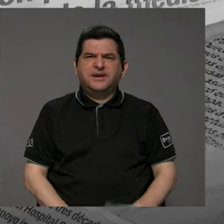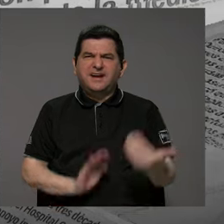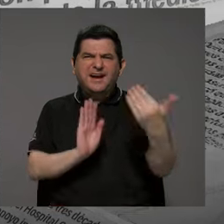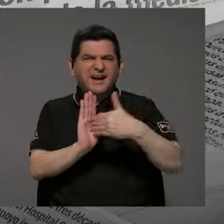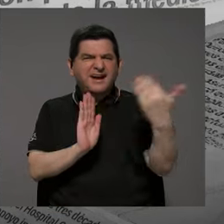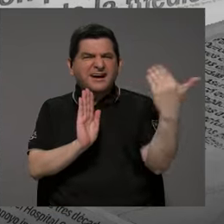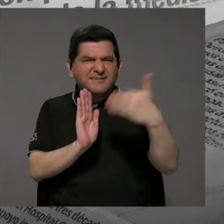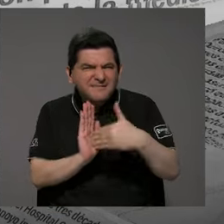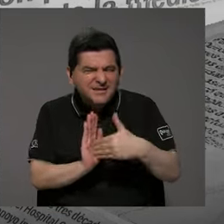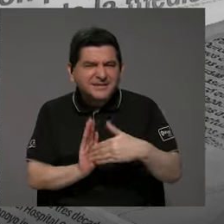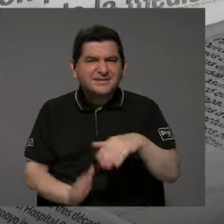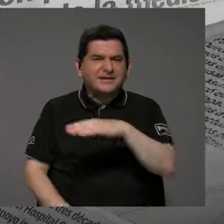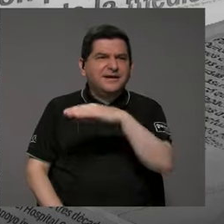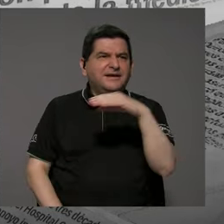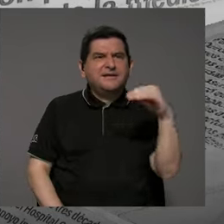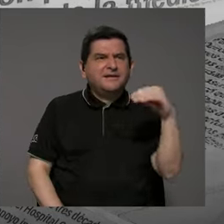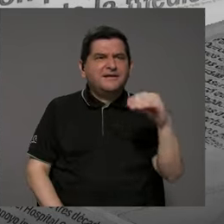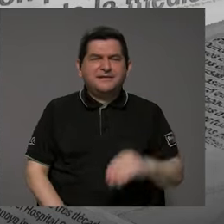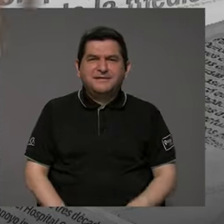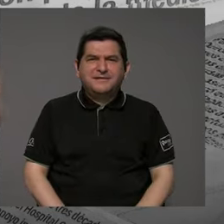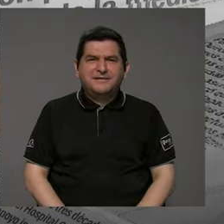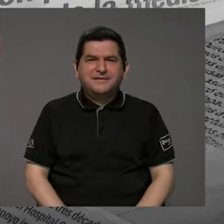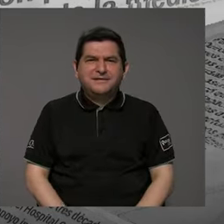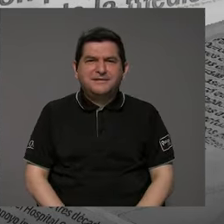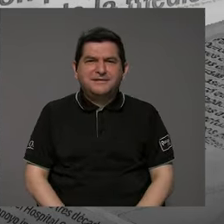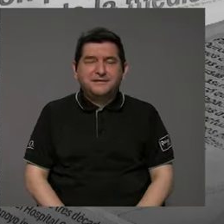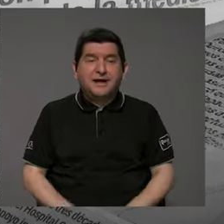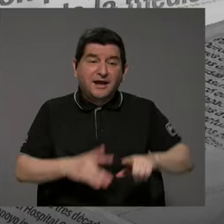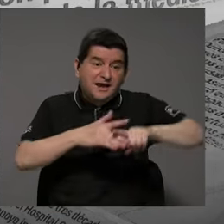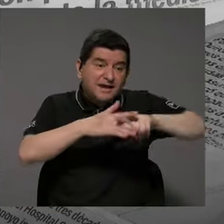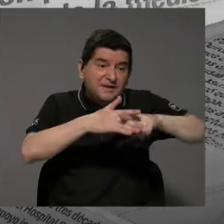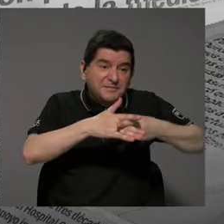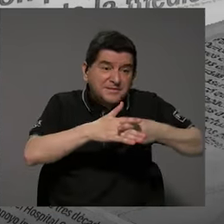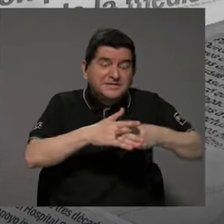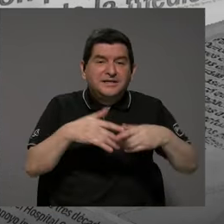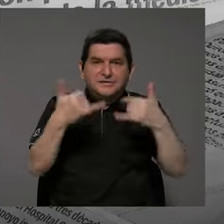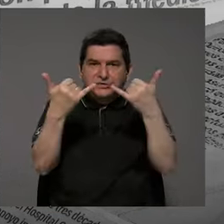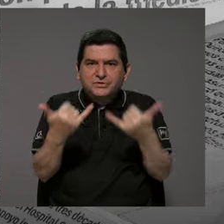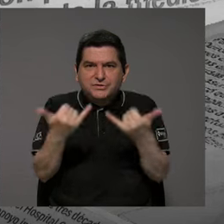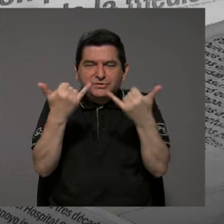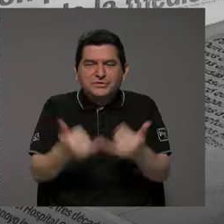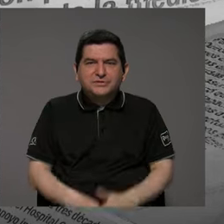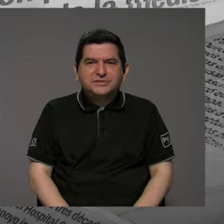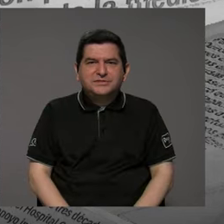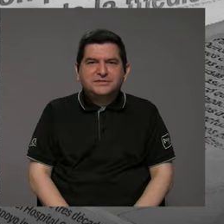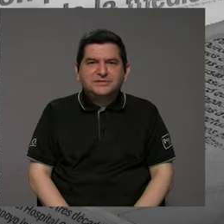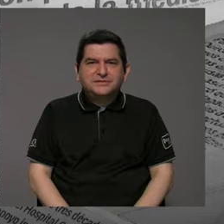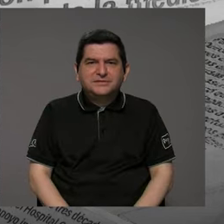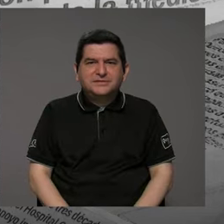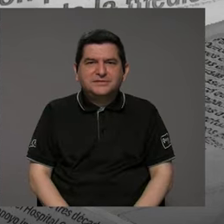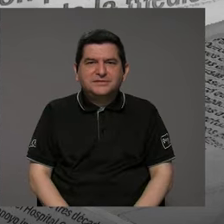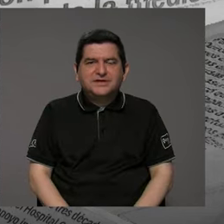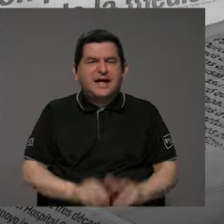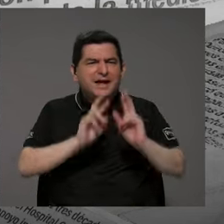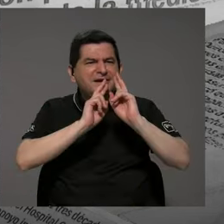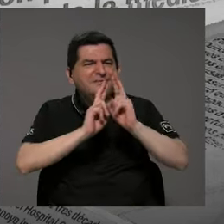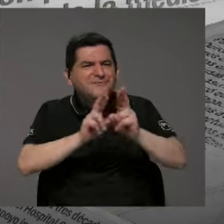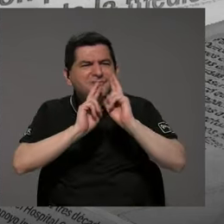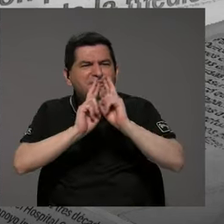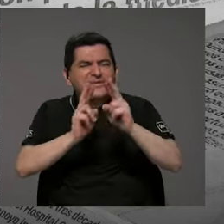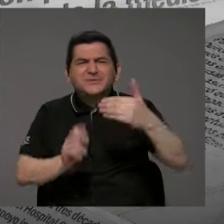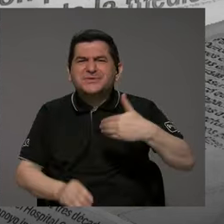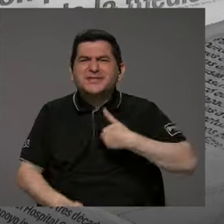afecta y en qué, o mejor no, en qué afecta porque está empezando, más bien, cómo la vamos a ver, qué resultados